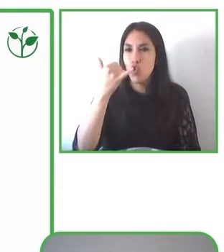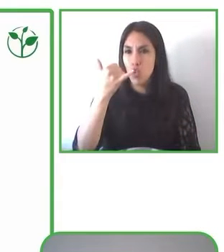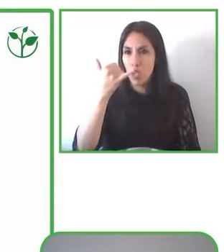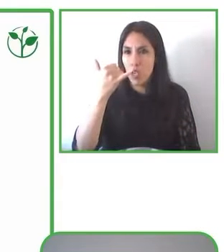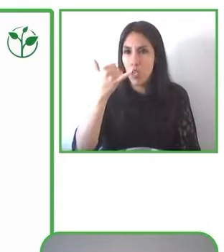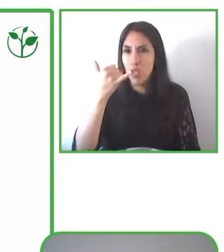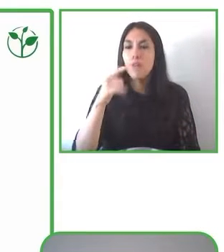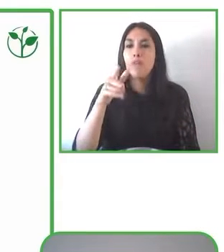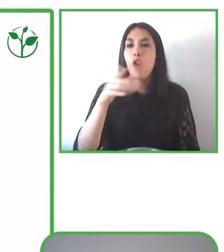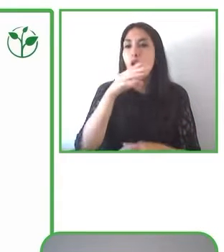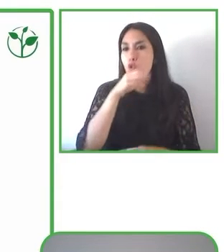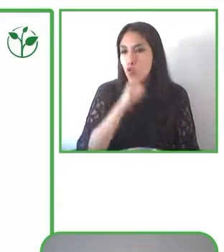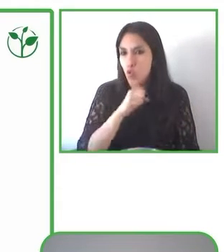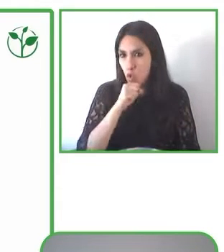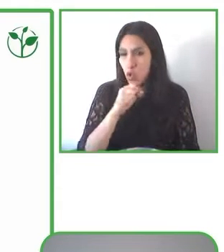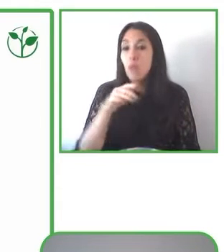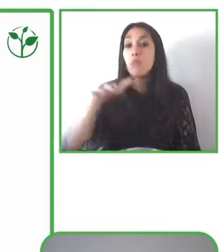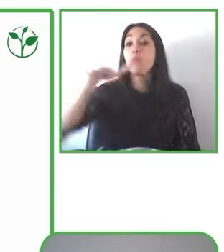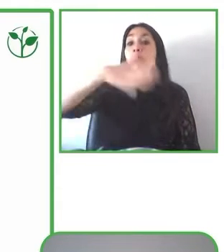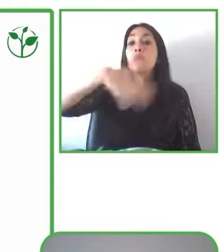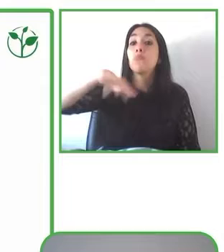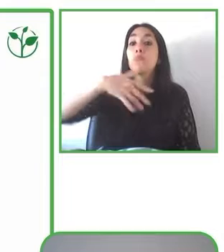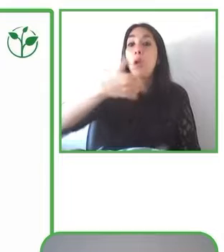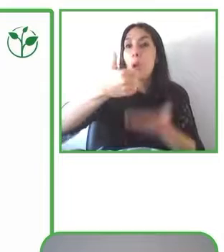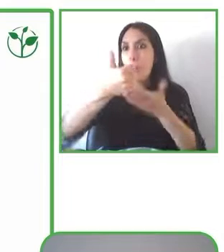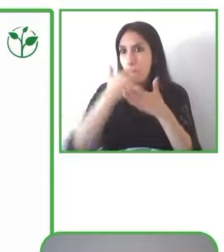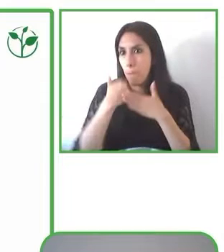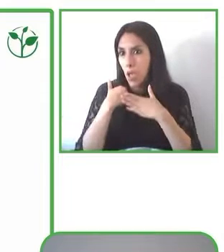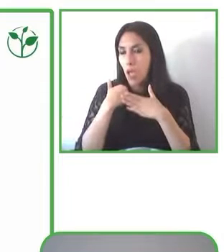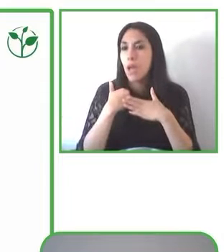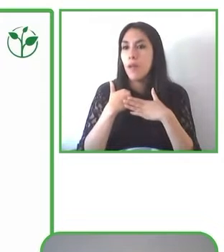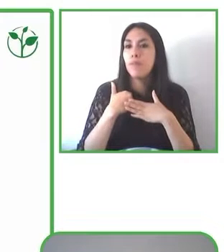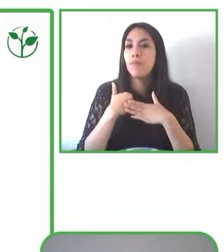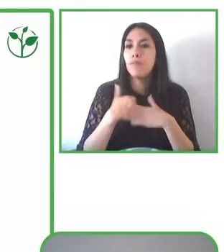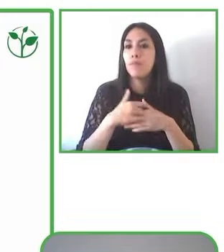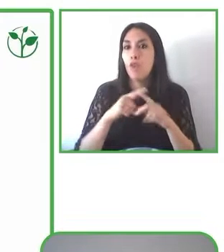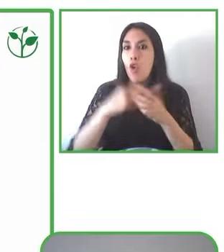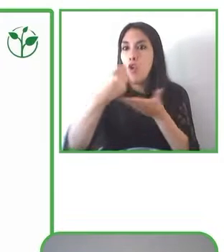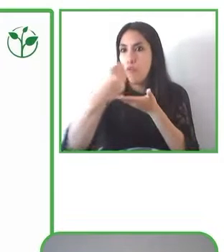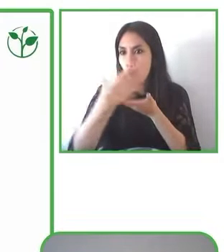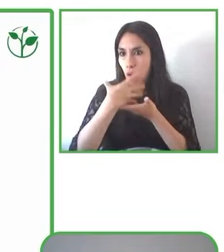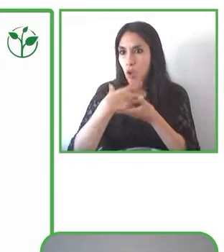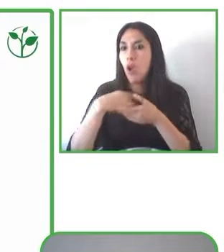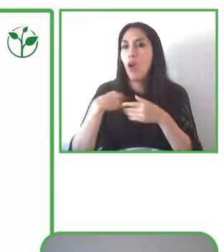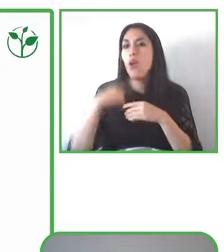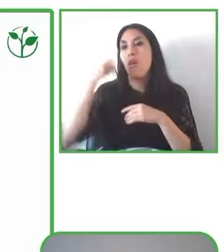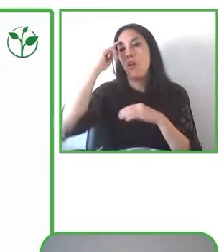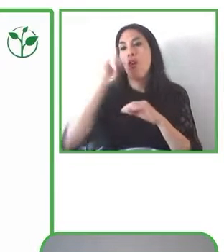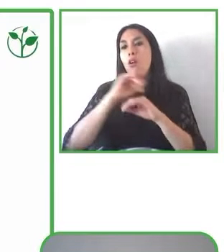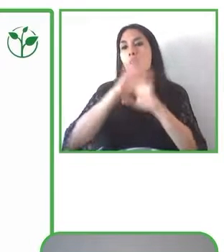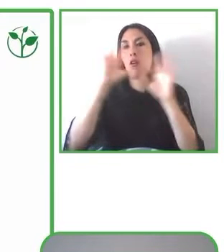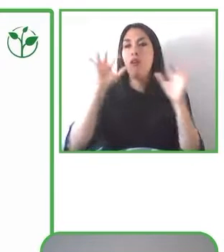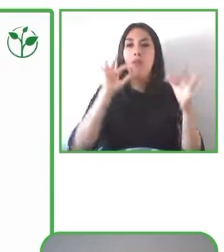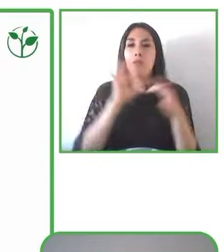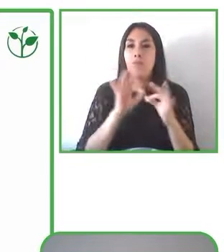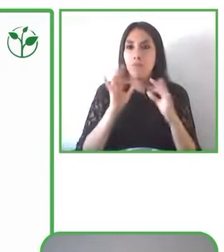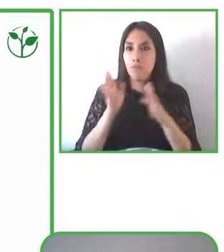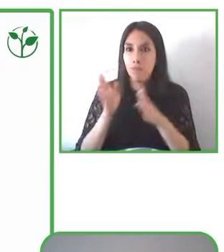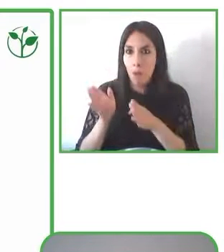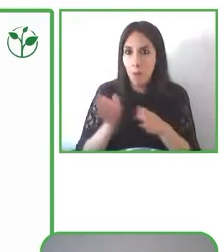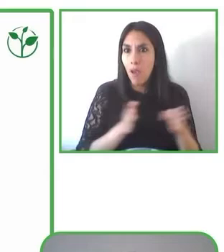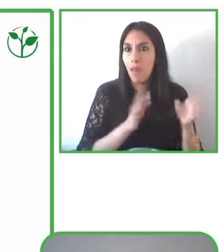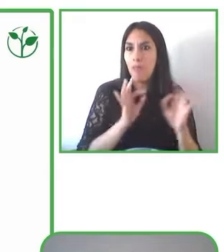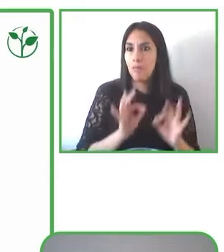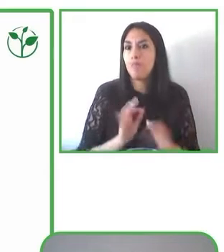y está entregando información, que en este caso es tangible, pero ni siquiera nos damos cuenta que si no,